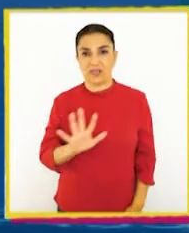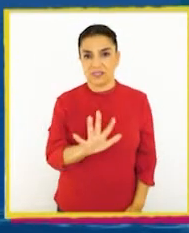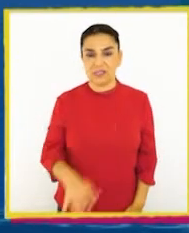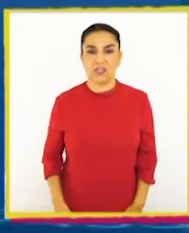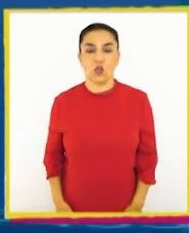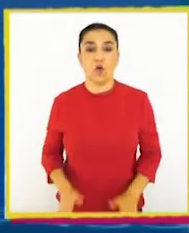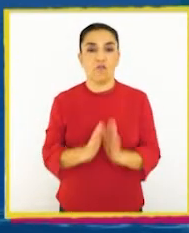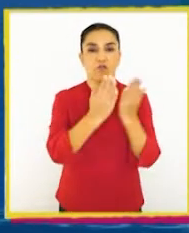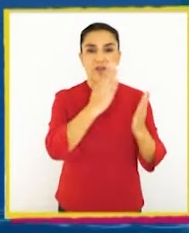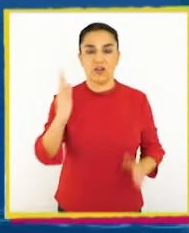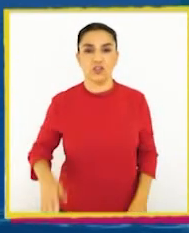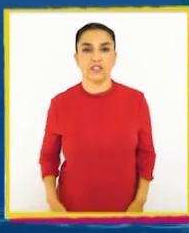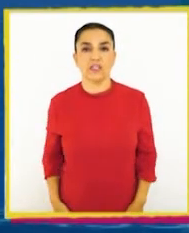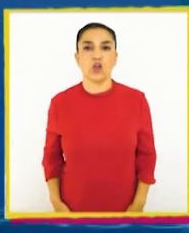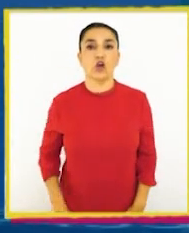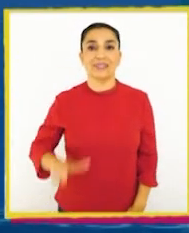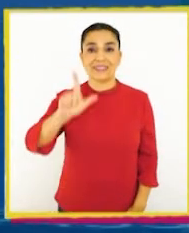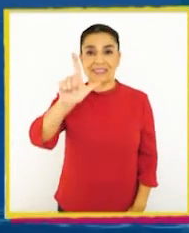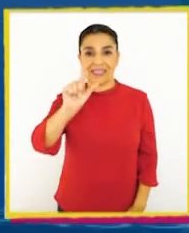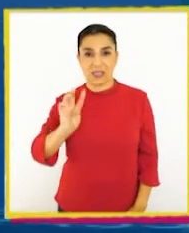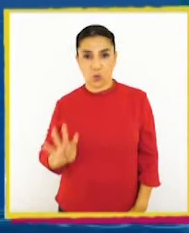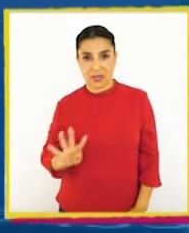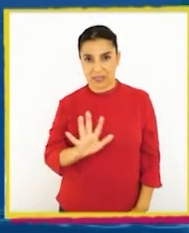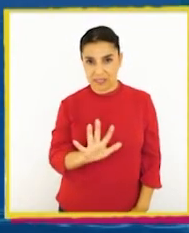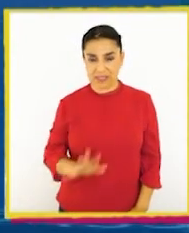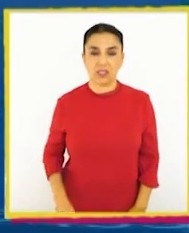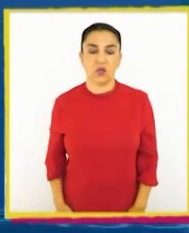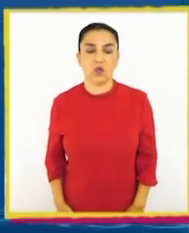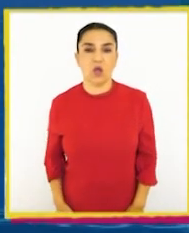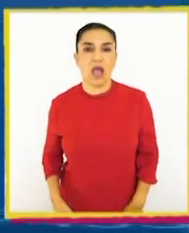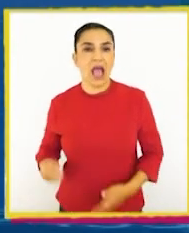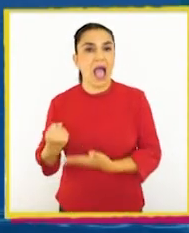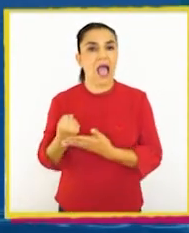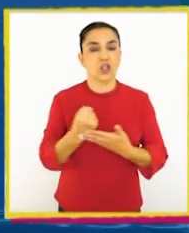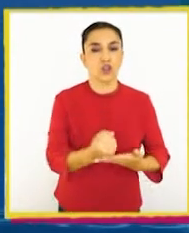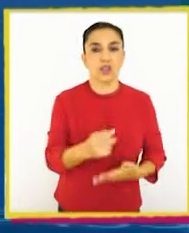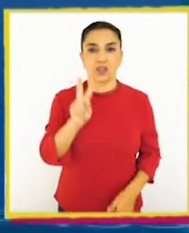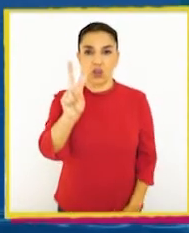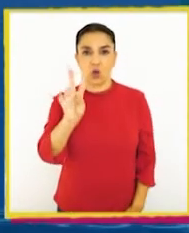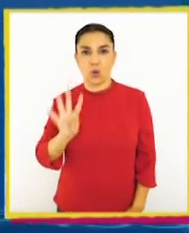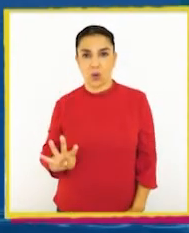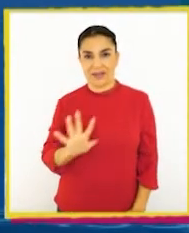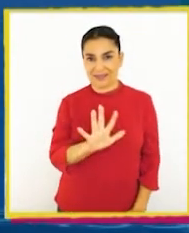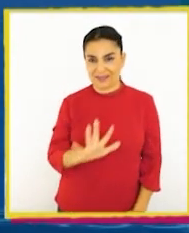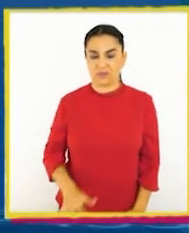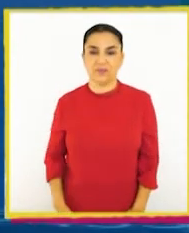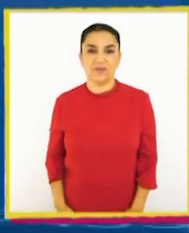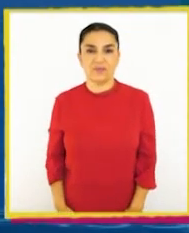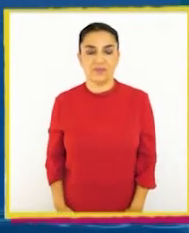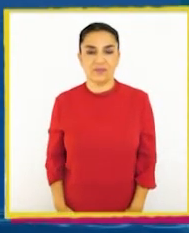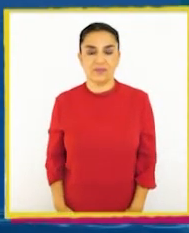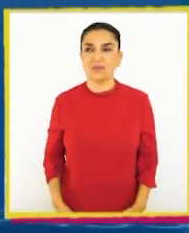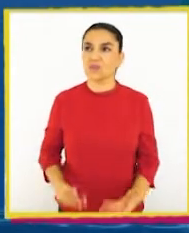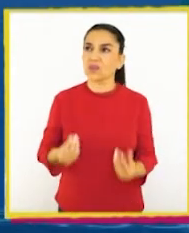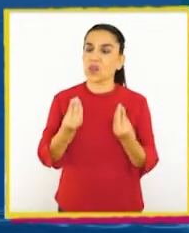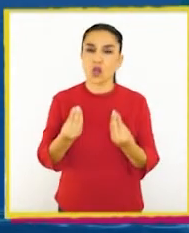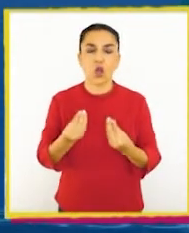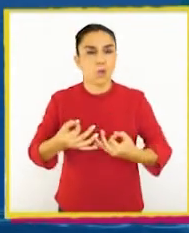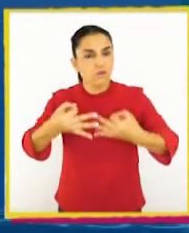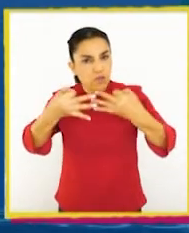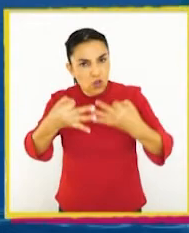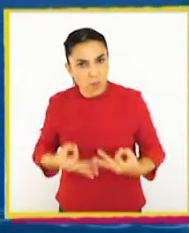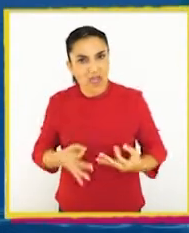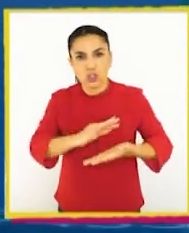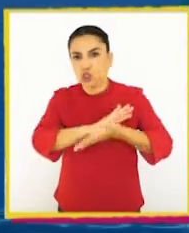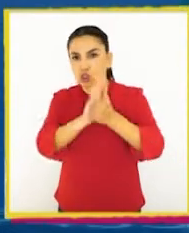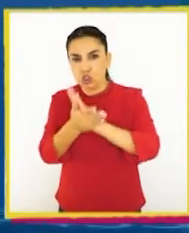Biblioteca, siete cuarenta y cinco agos. Ayudantes, dos cuarenta y cinco agos. ¿Cómo podemos confirmar